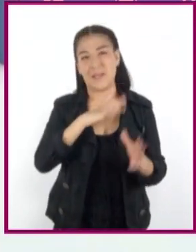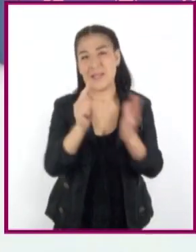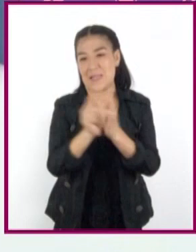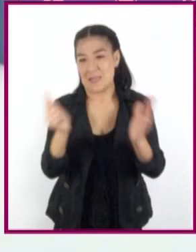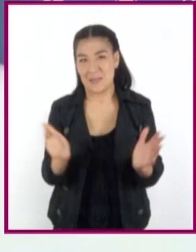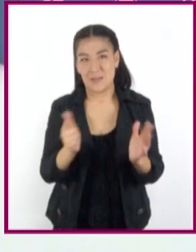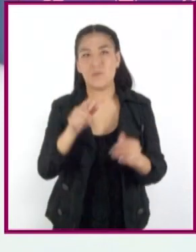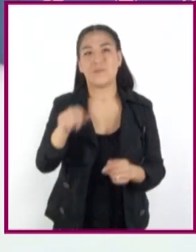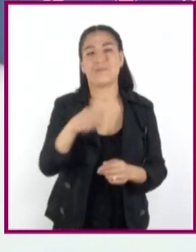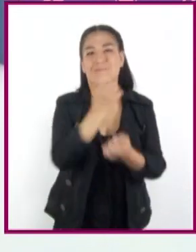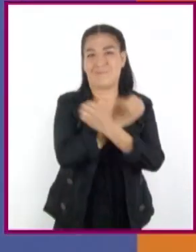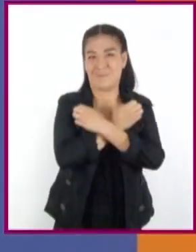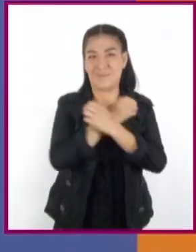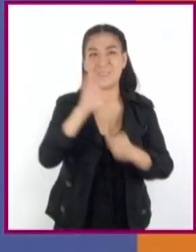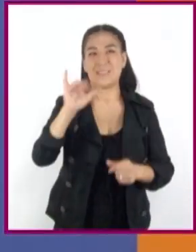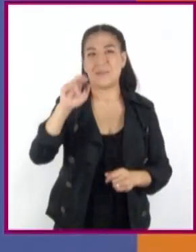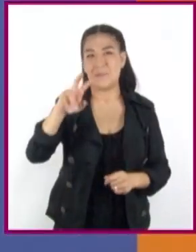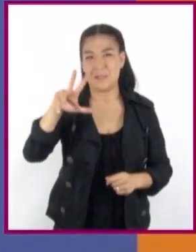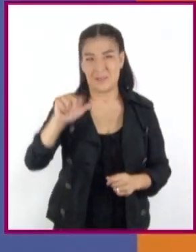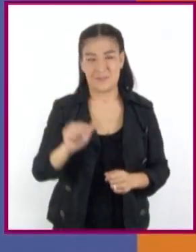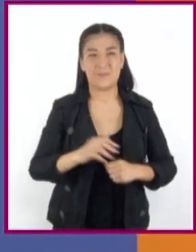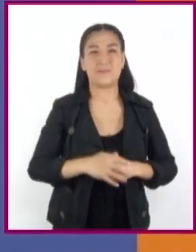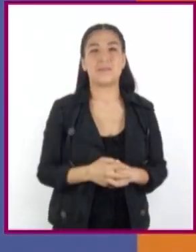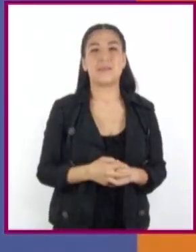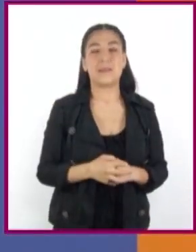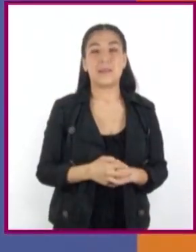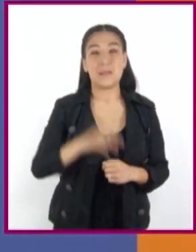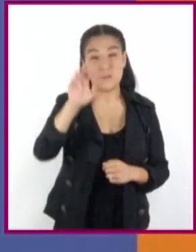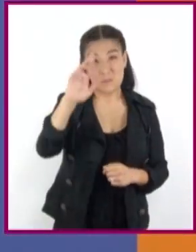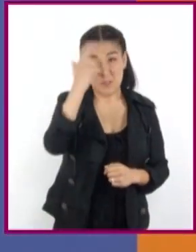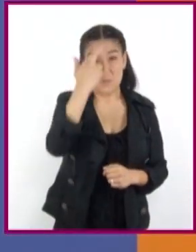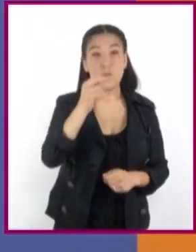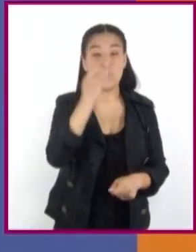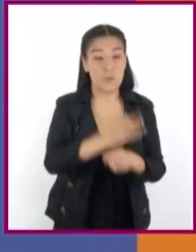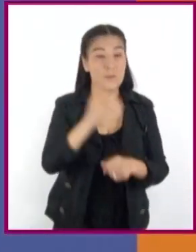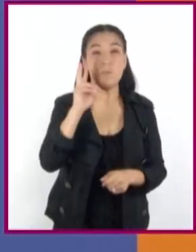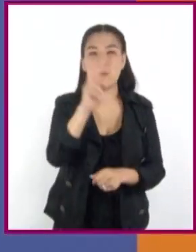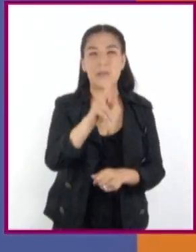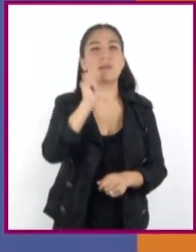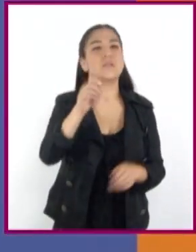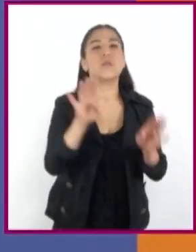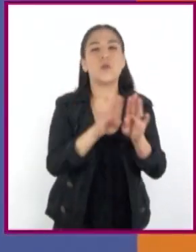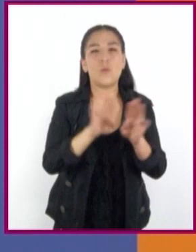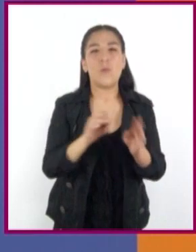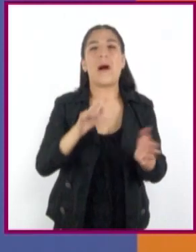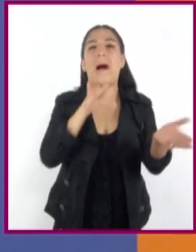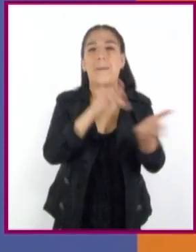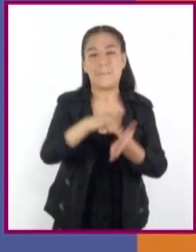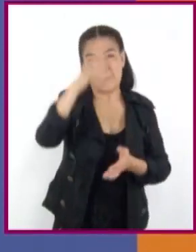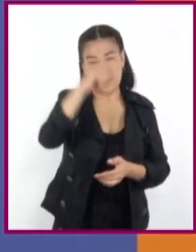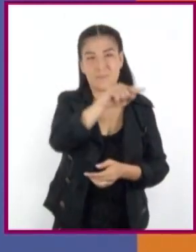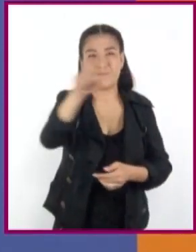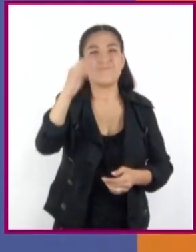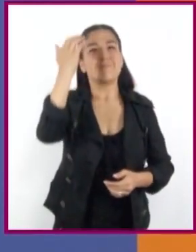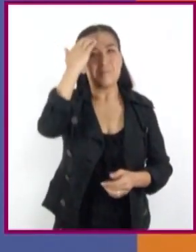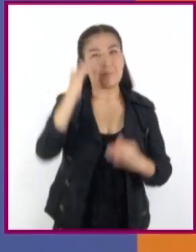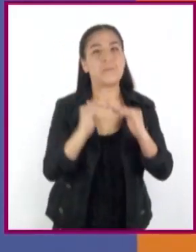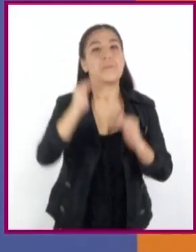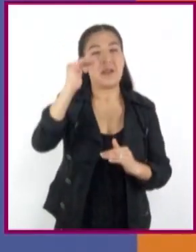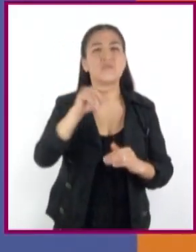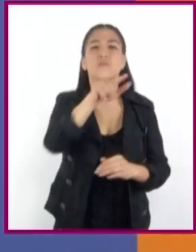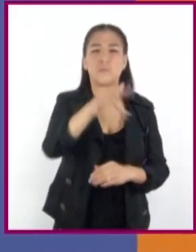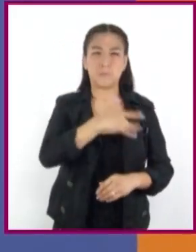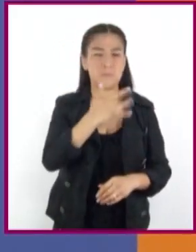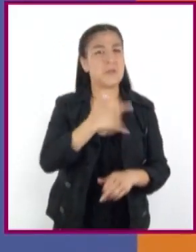formación cívica y ética. Recuerden que todo lo que veamos es un refuerzo para su conocimiento. Siéntanse